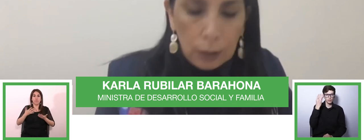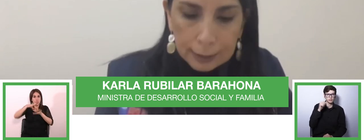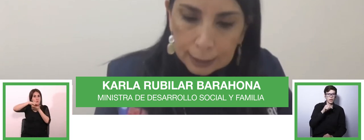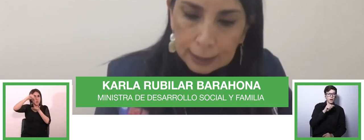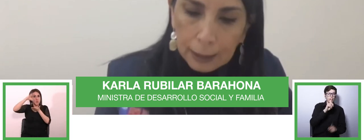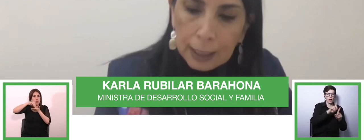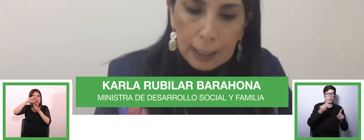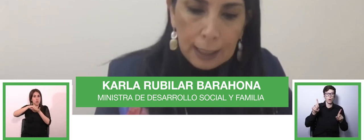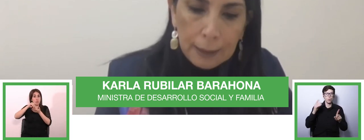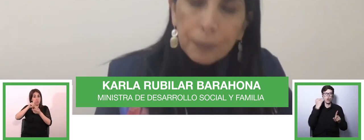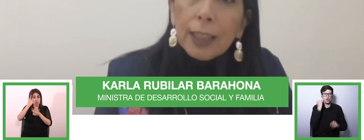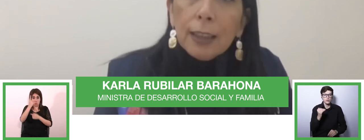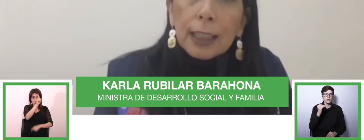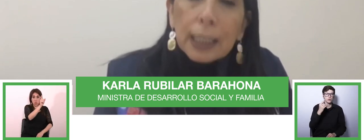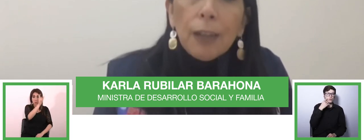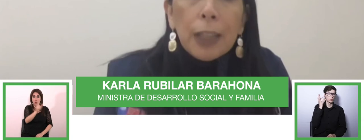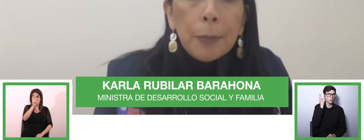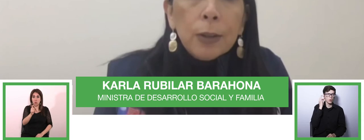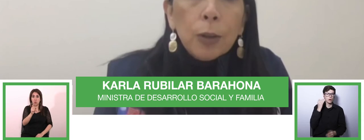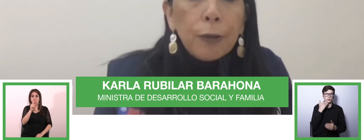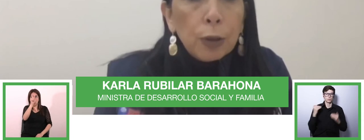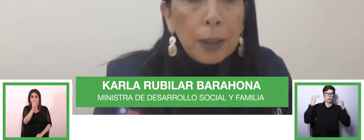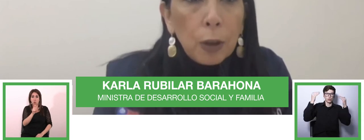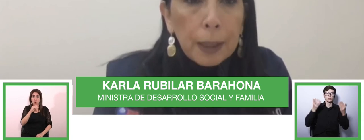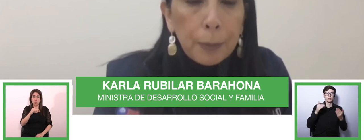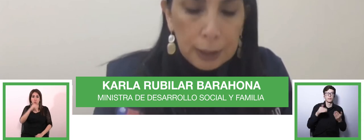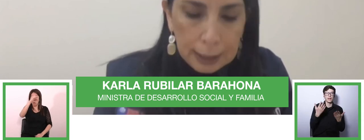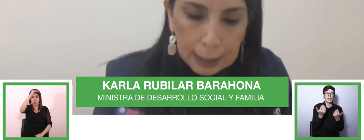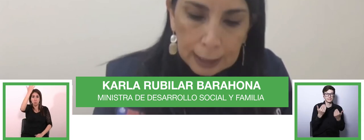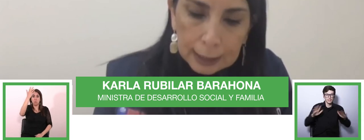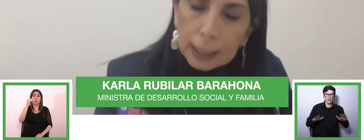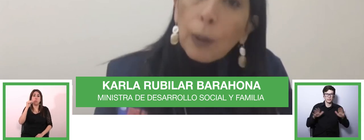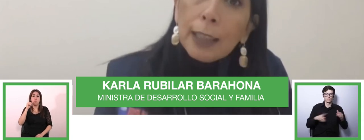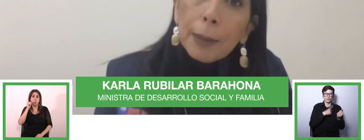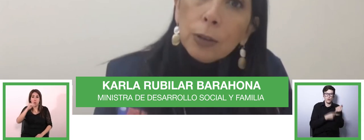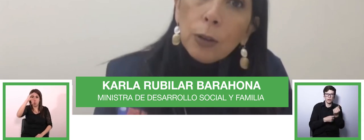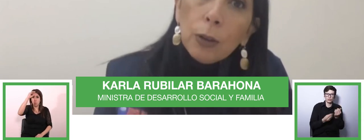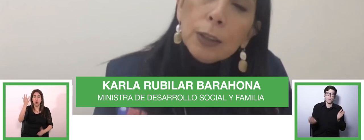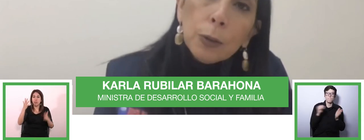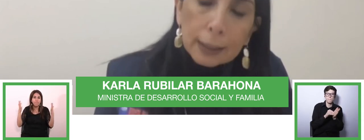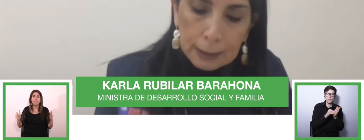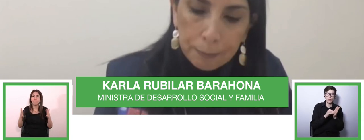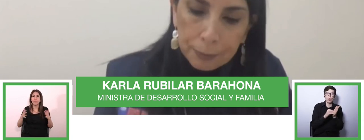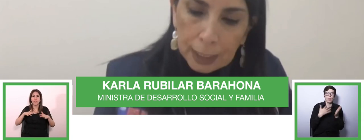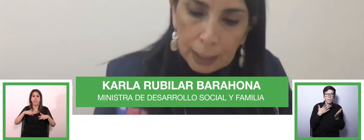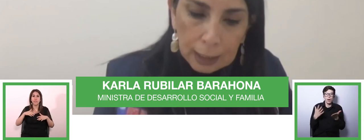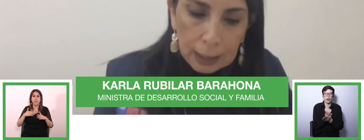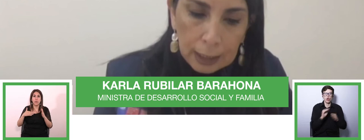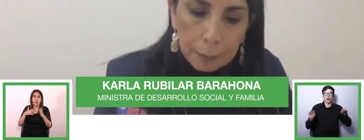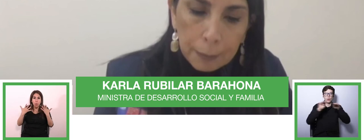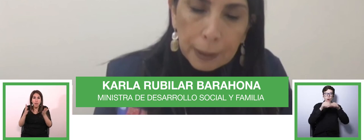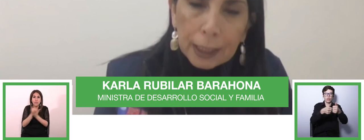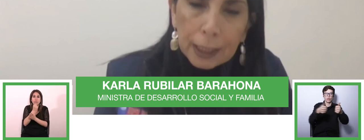niñas y adolescentes requieren finalmente un esfuerzo mayor para poder llegar a tener igualdad para todos los estudiantes y